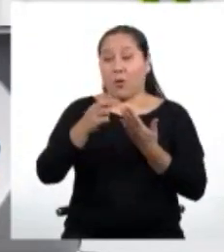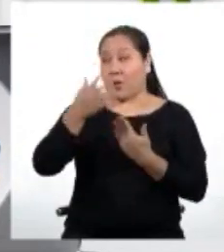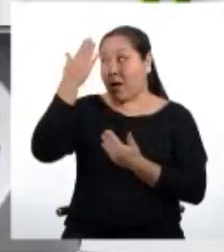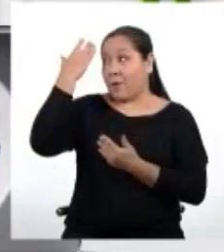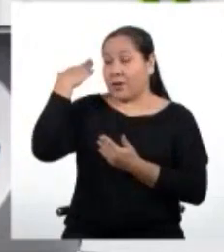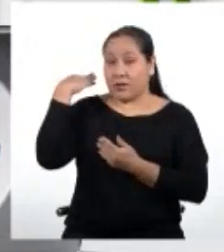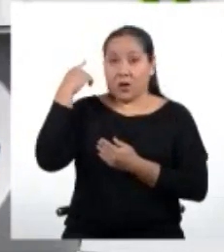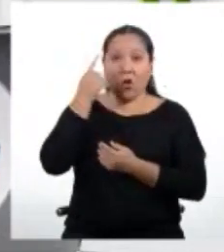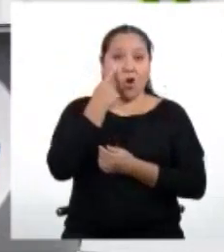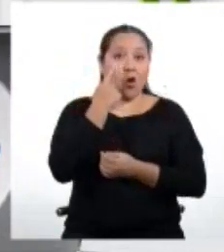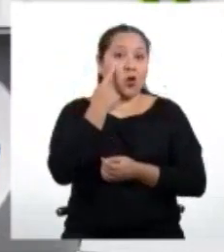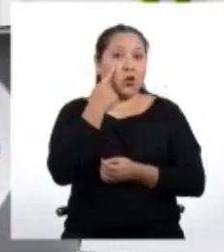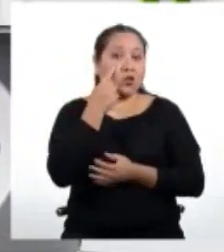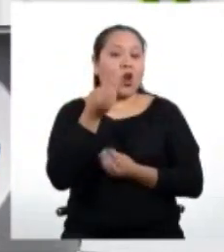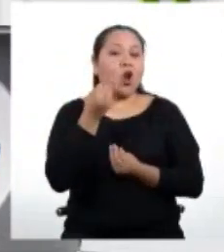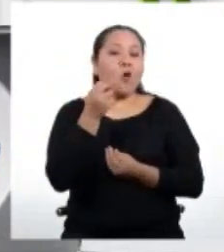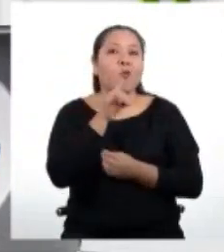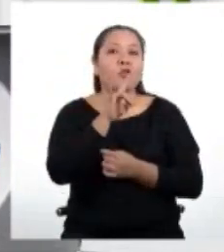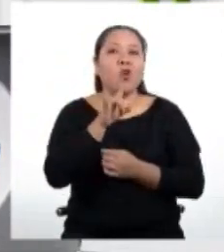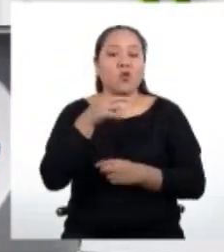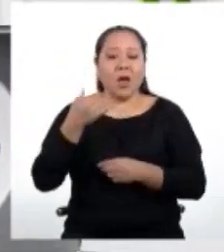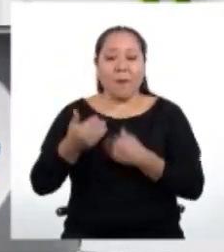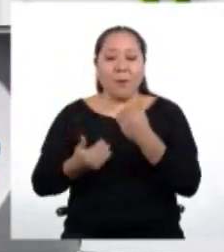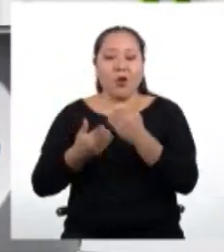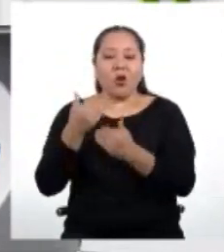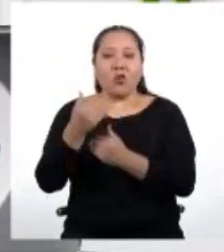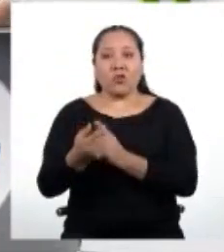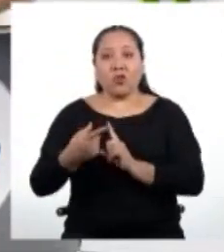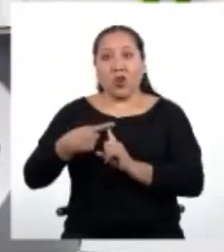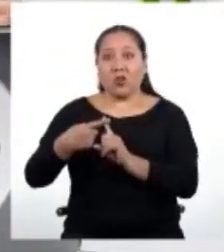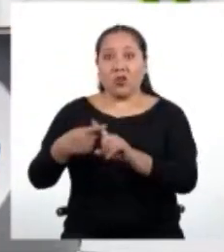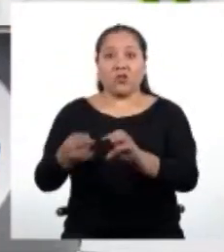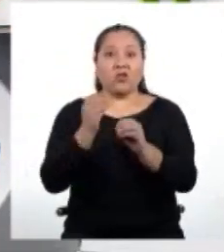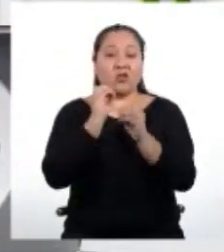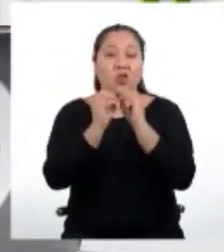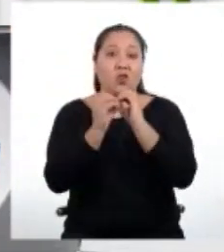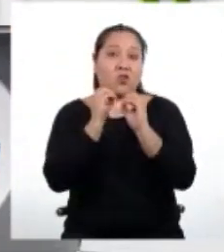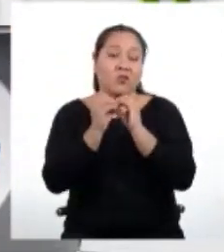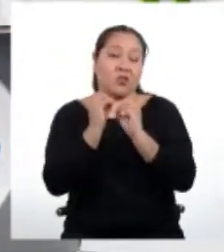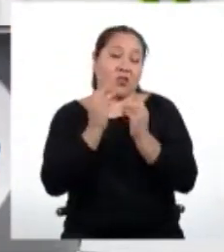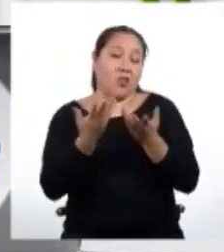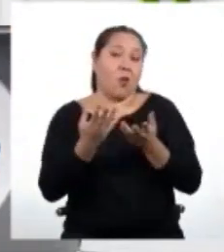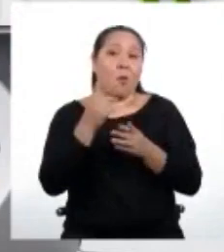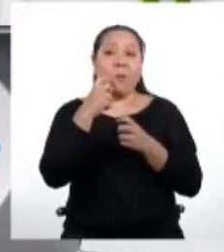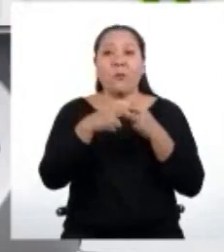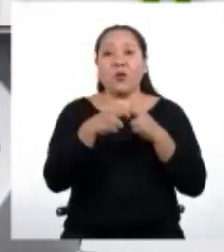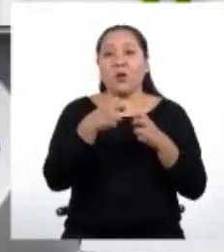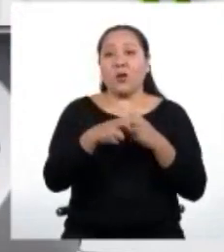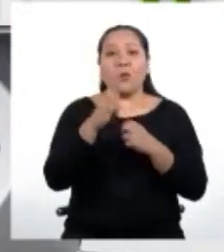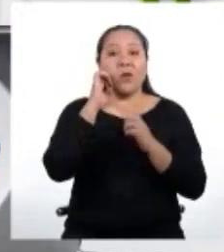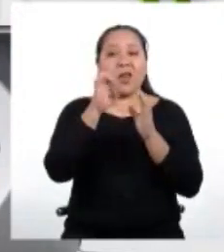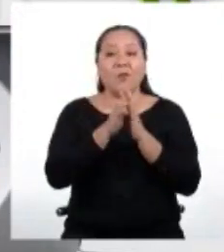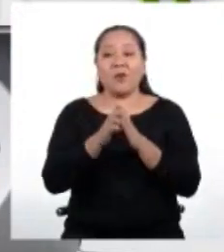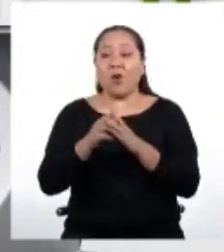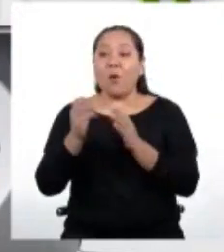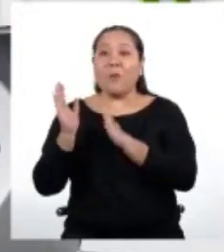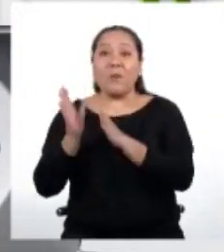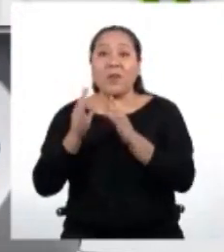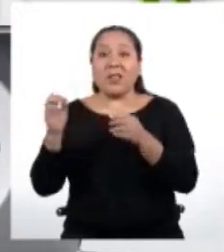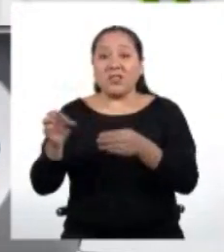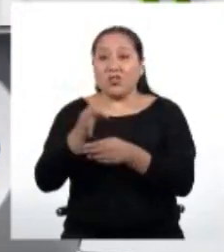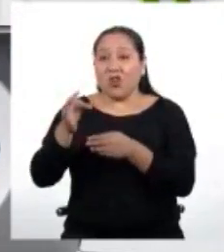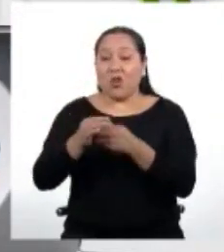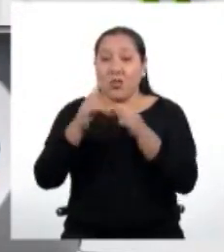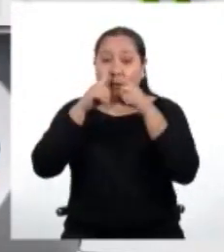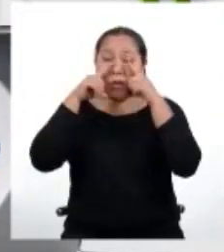pudimos conocer cómo se utilizan las progresiones aritméticas resolviendo una situación cotidiana, como en la elaboración de mascarillas de tela